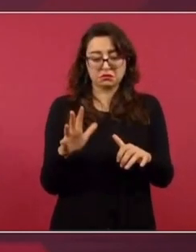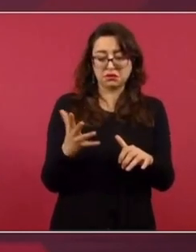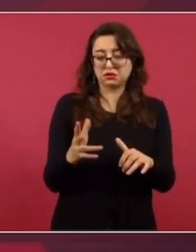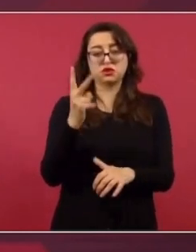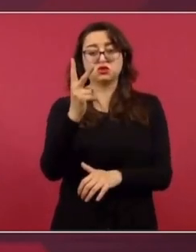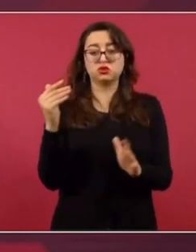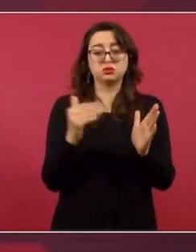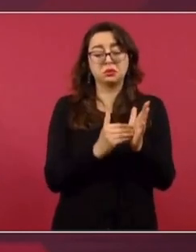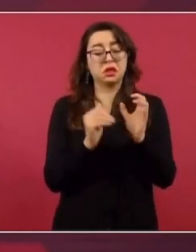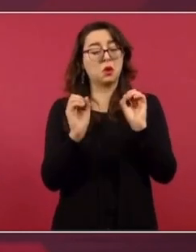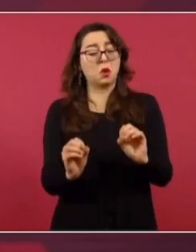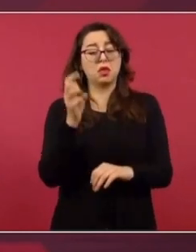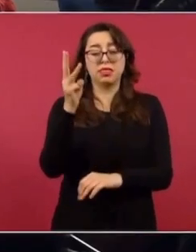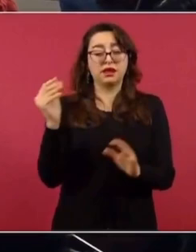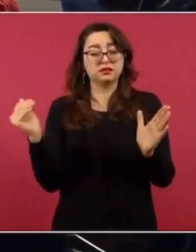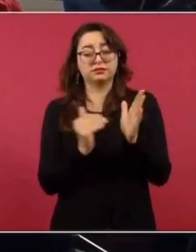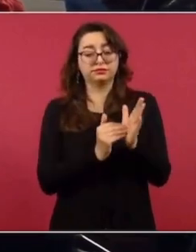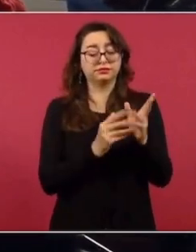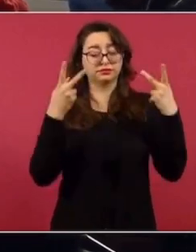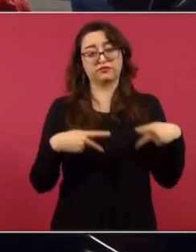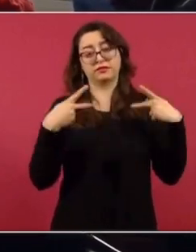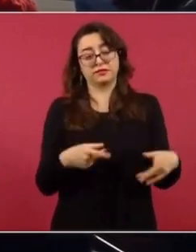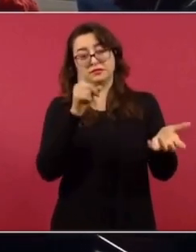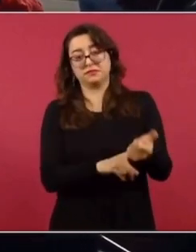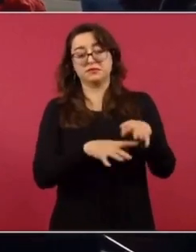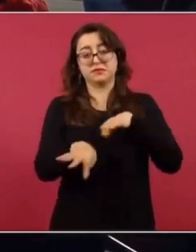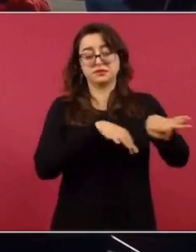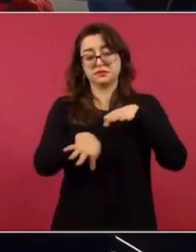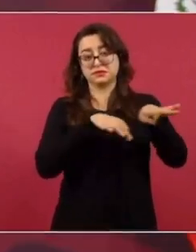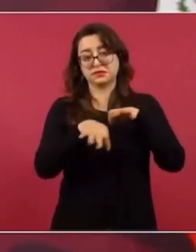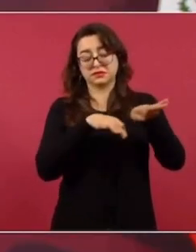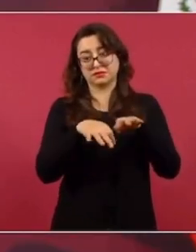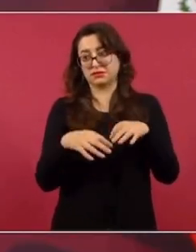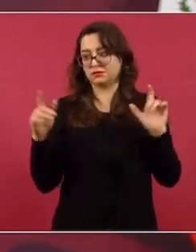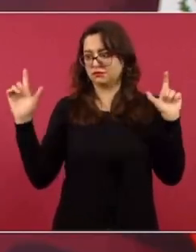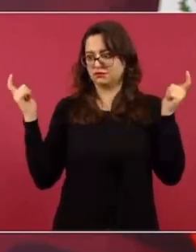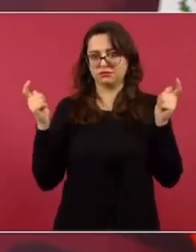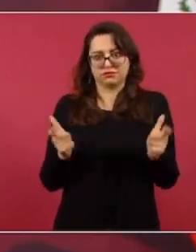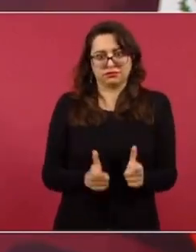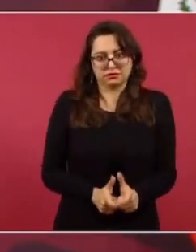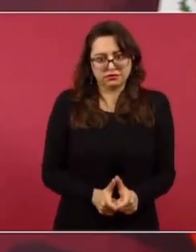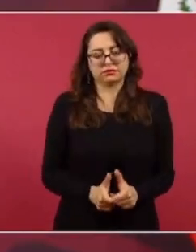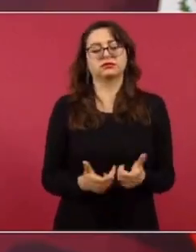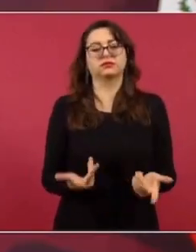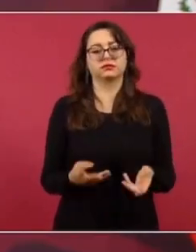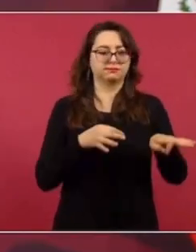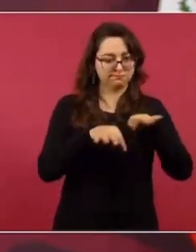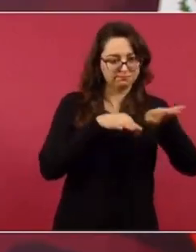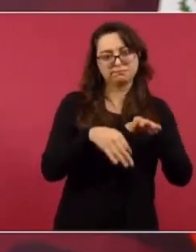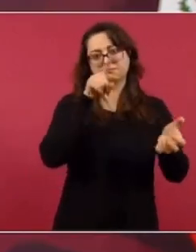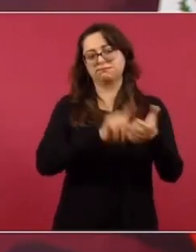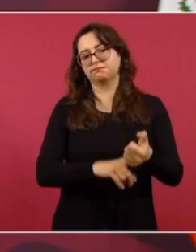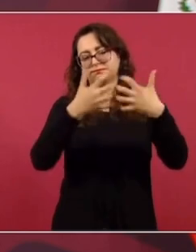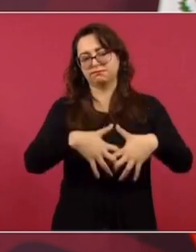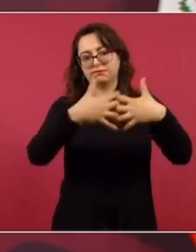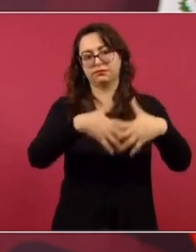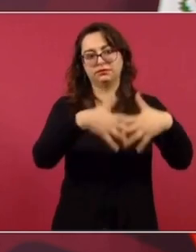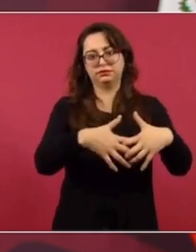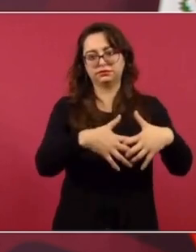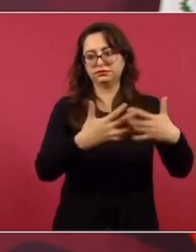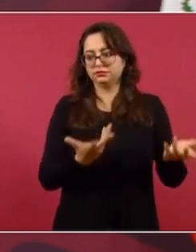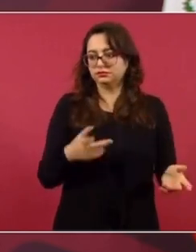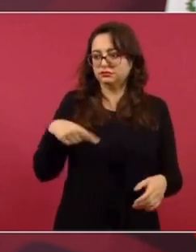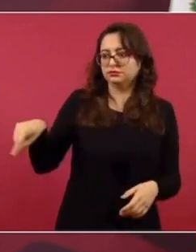a 2 mil, 3 mil trabajadores que van a operar en la refinería con obreros y técnicos. Entonces,